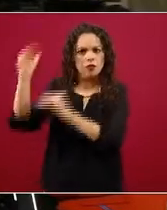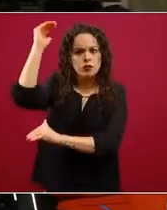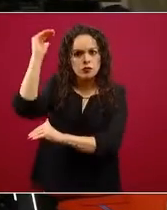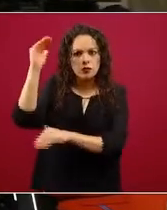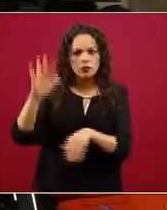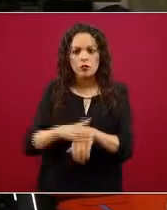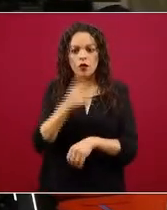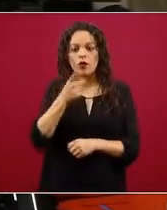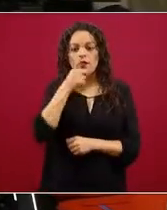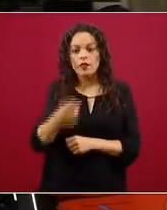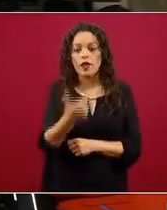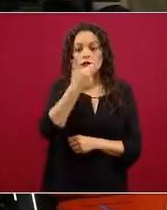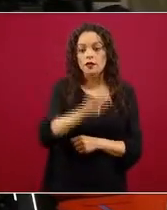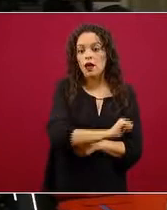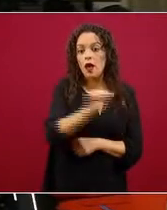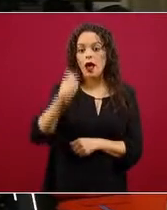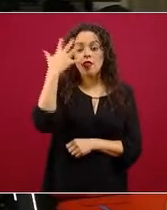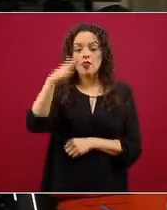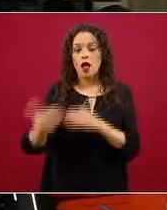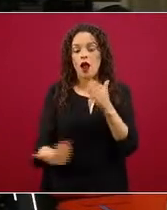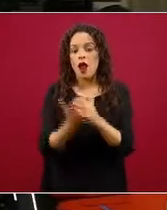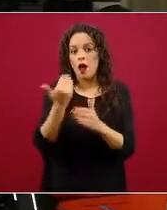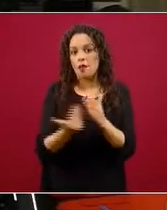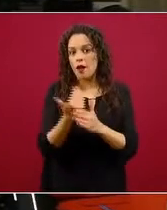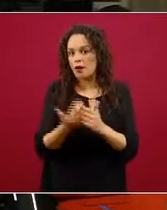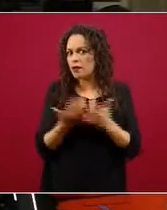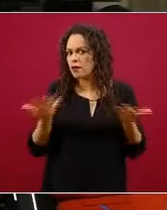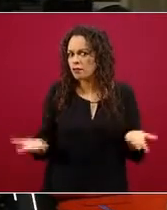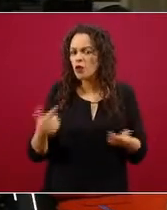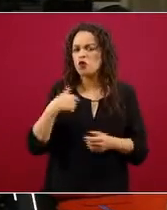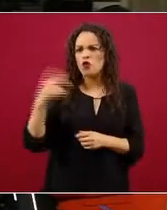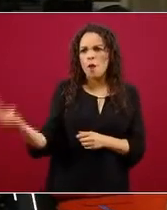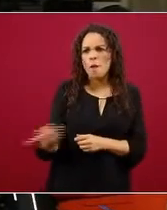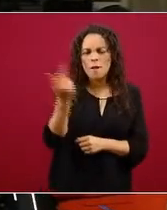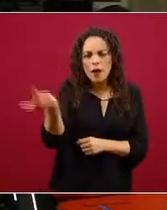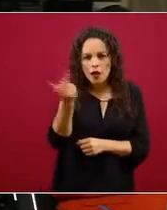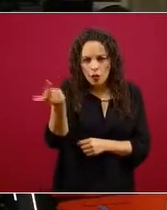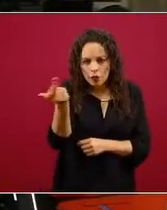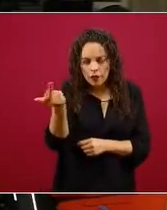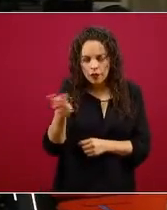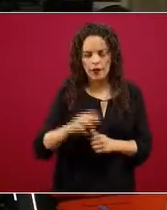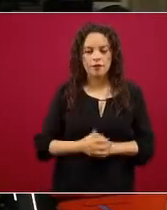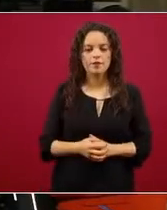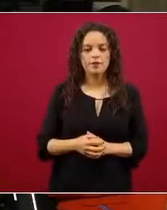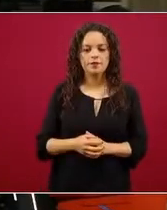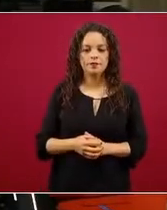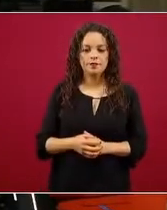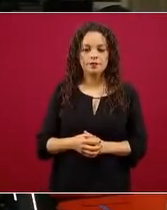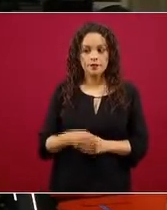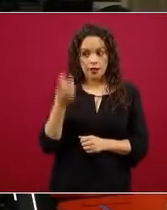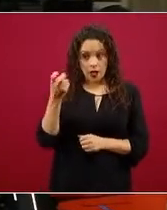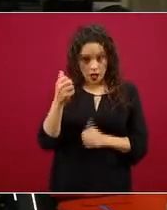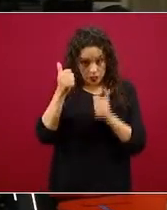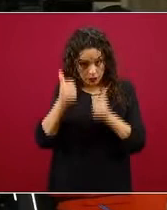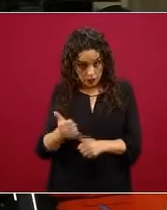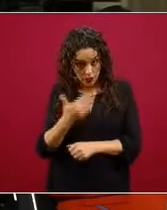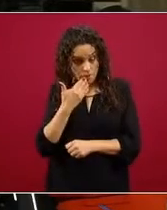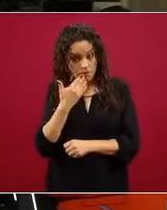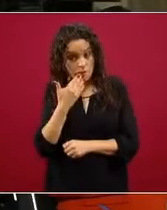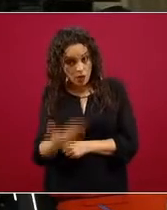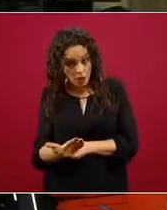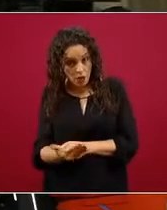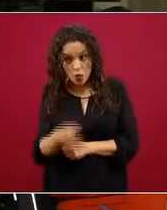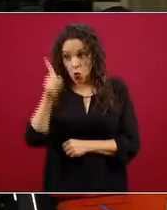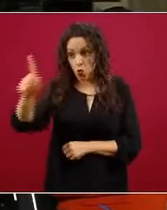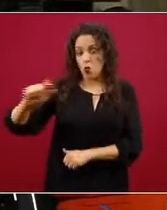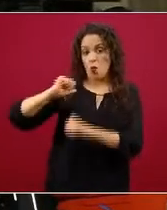que ellos dicen que es de siete a diez de la mañana. La pregunta en particular es, bueno, si es esto correcto, si usted como